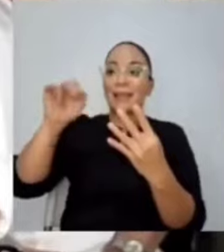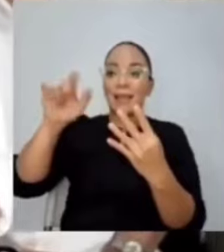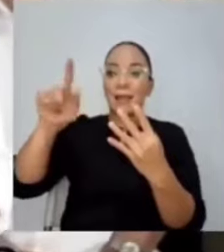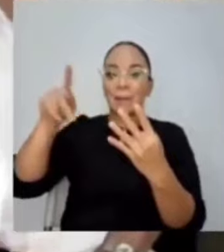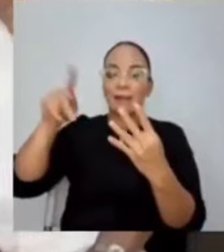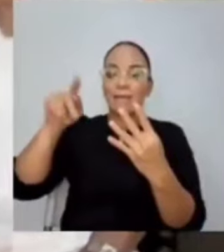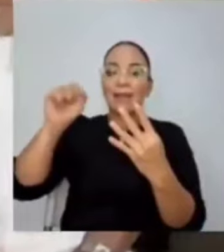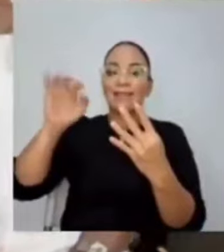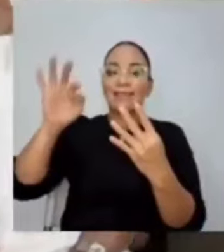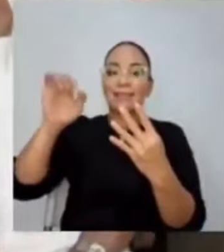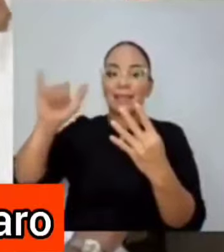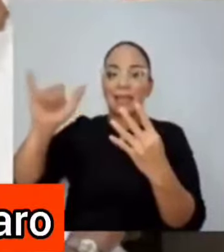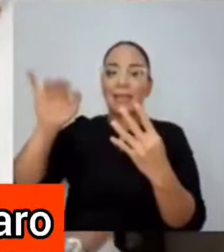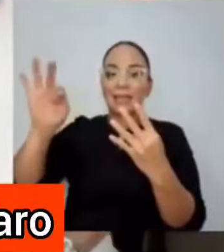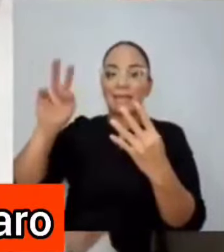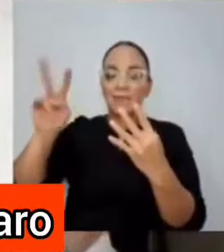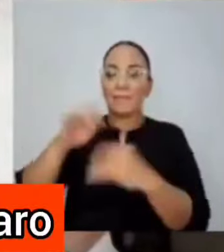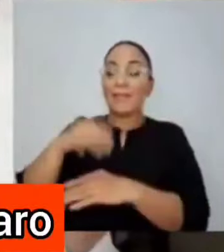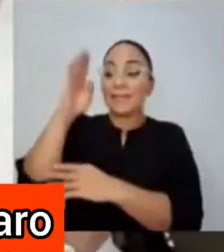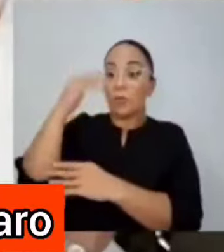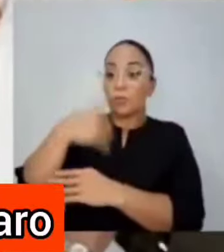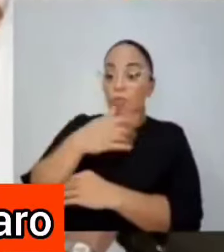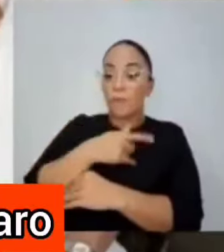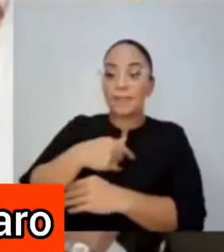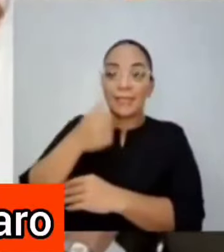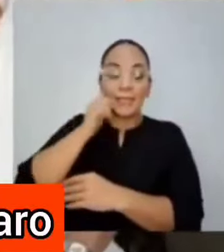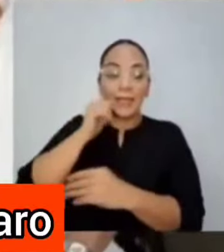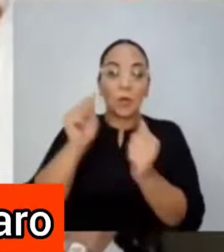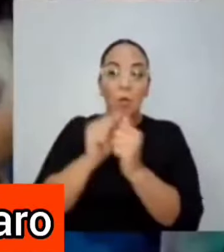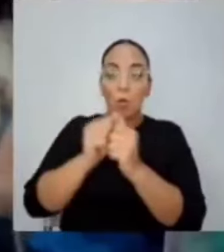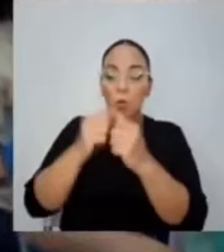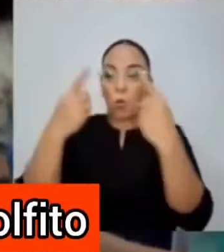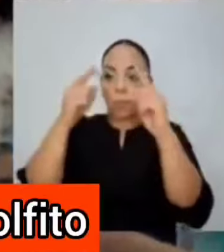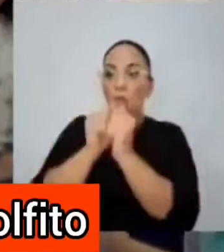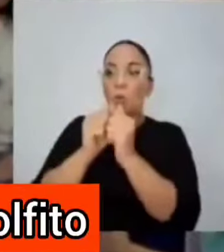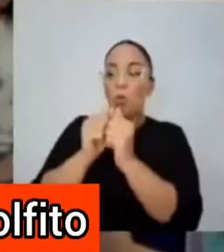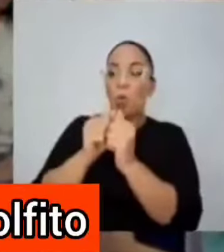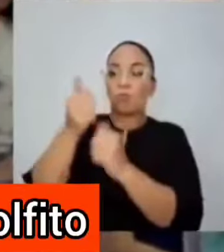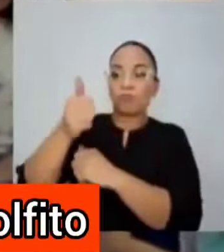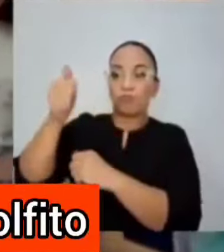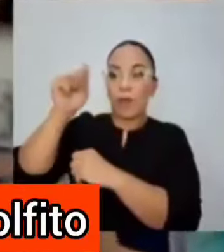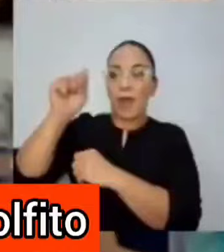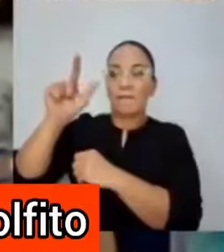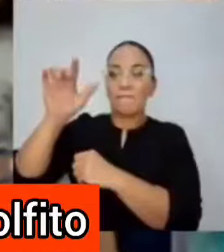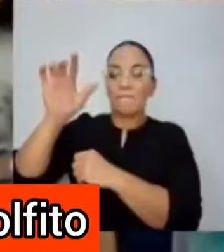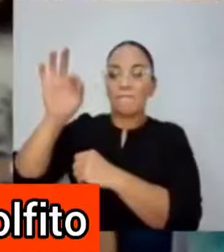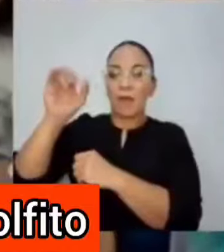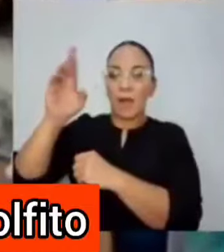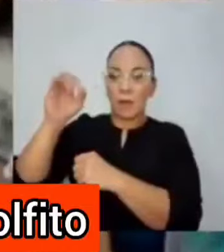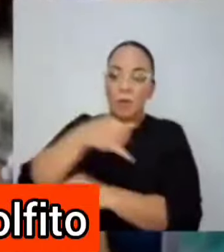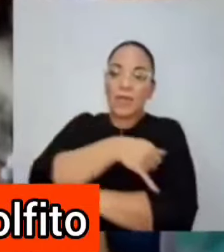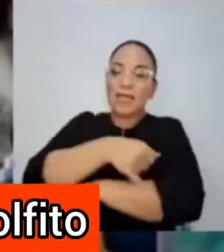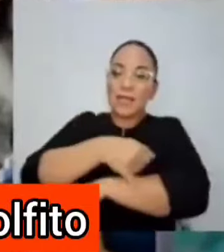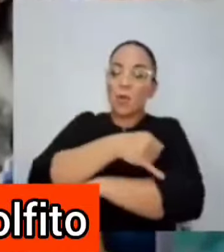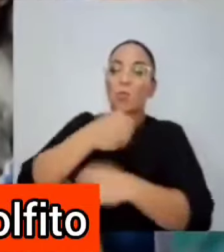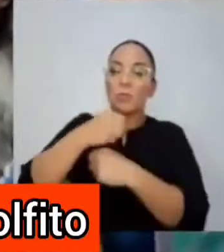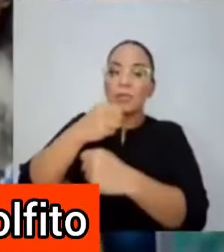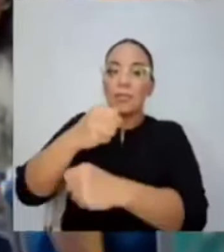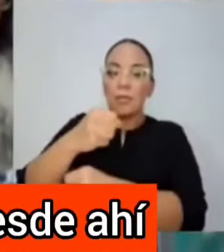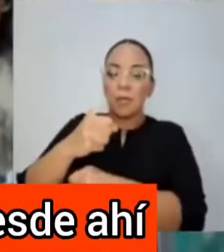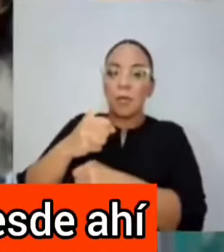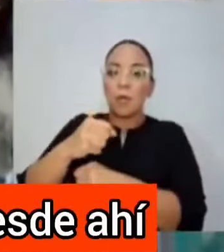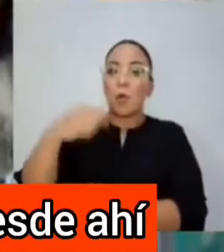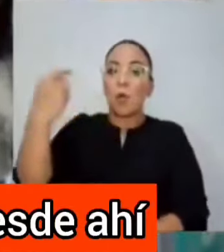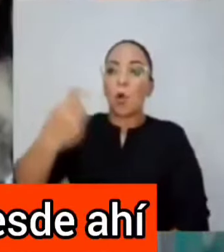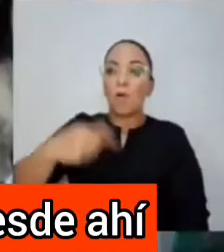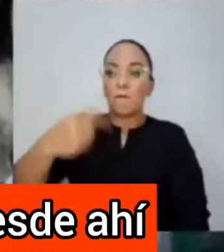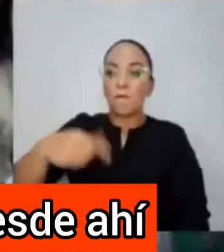Saludos señor presidente, ayer logramos junto con el mayor Alfaro y el ingeniero de la municipalidad de Golfito